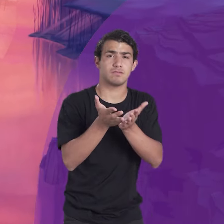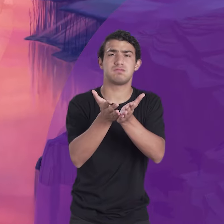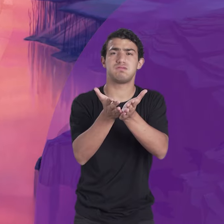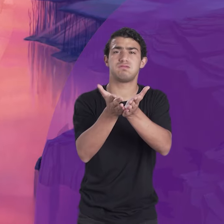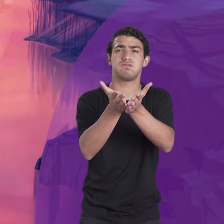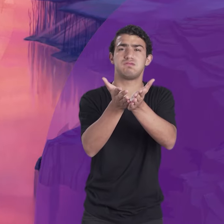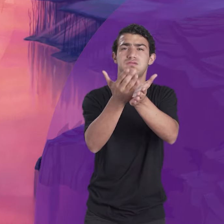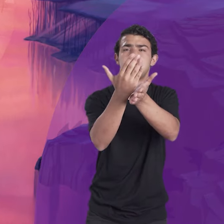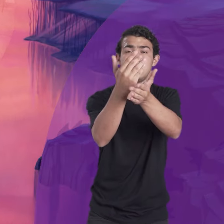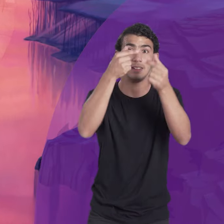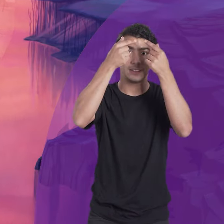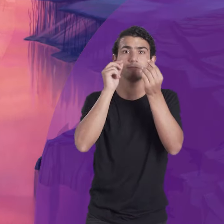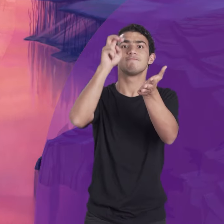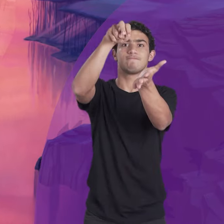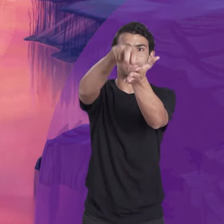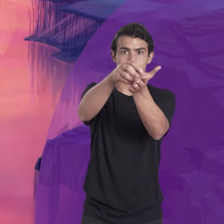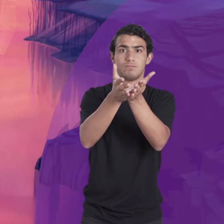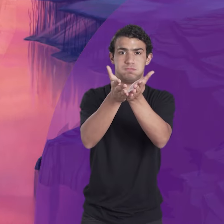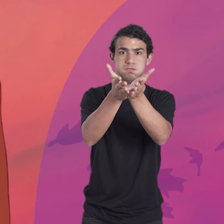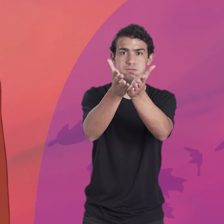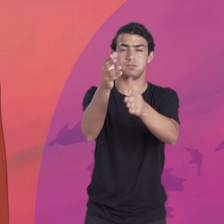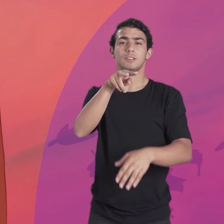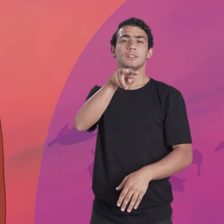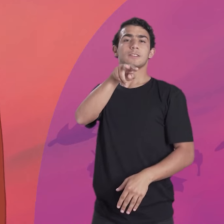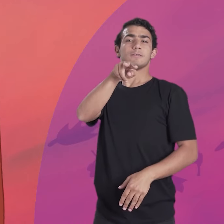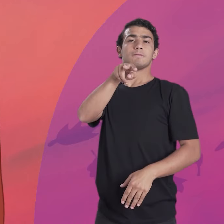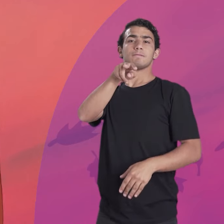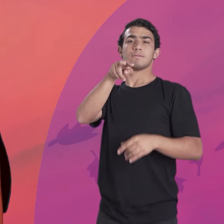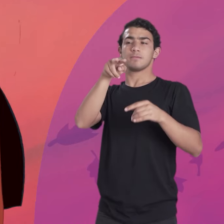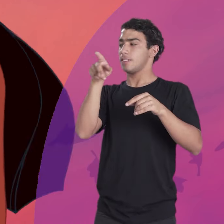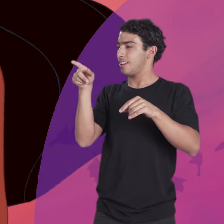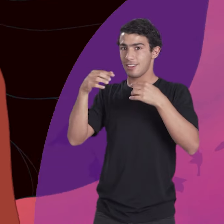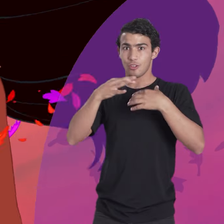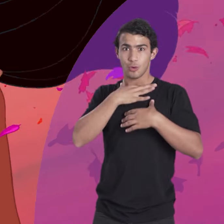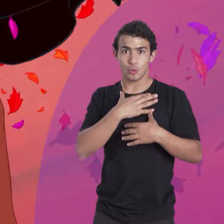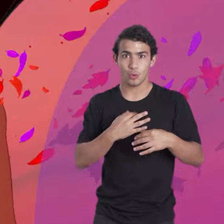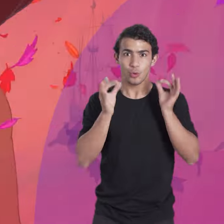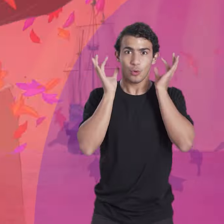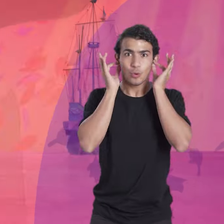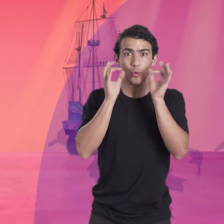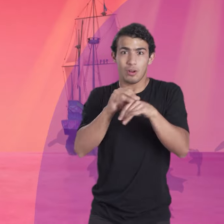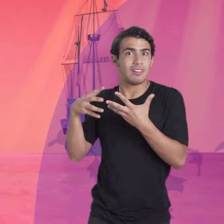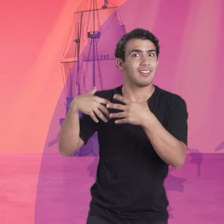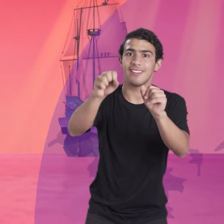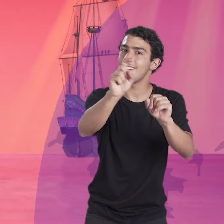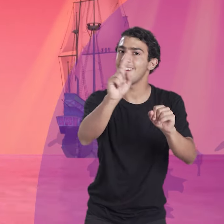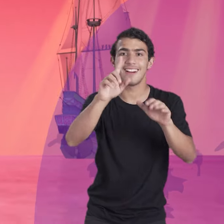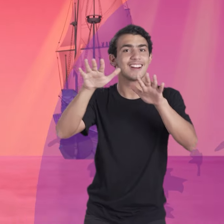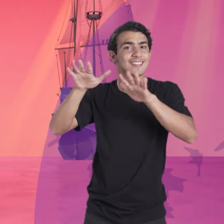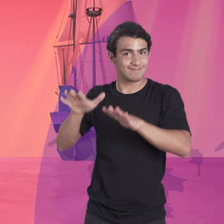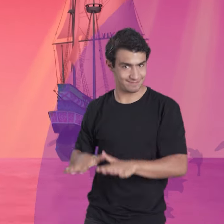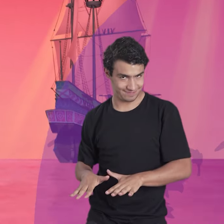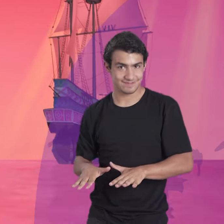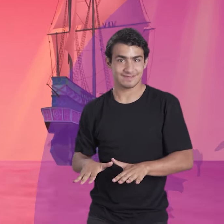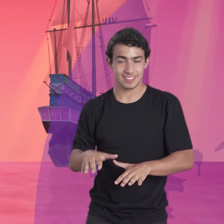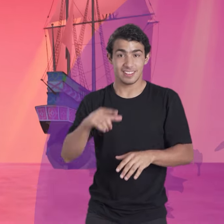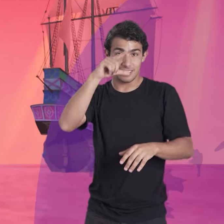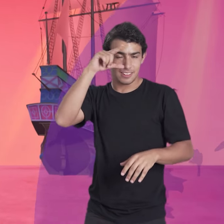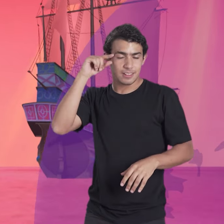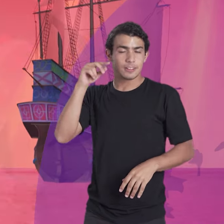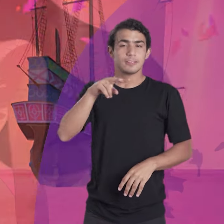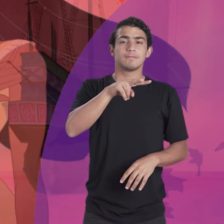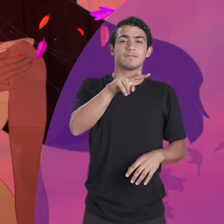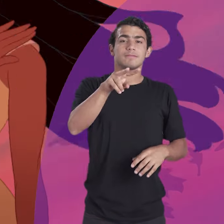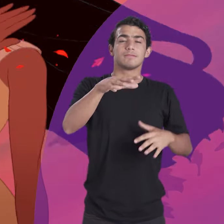barco vuelve a hacerse a la mar sin el oro, pues comprendieron que la naturaleza es la riqueza más valiosa por descubrir.